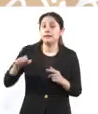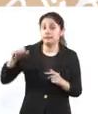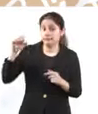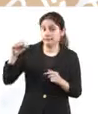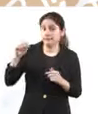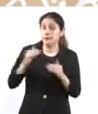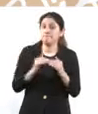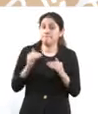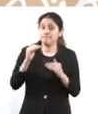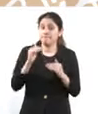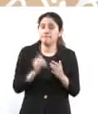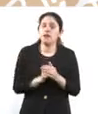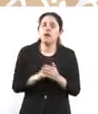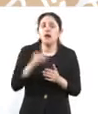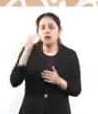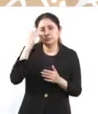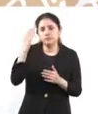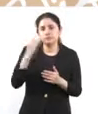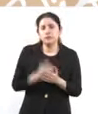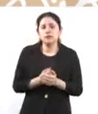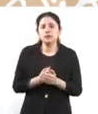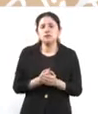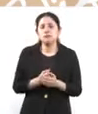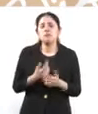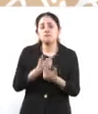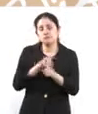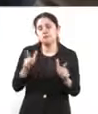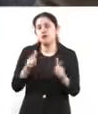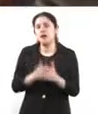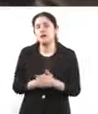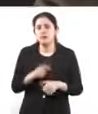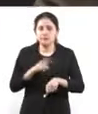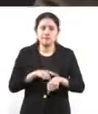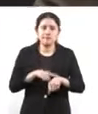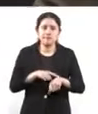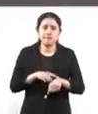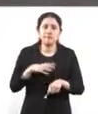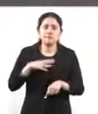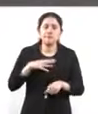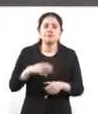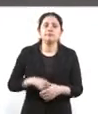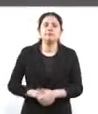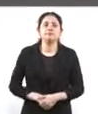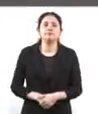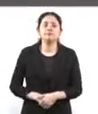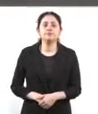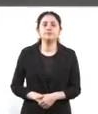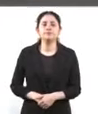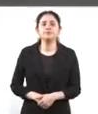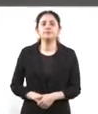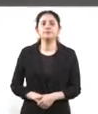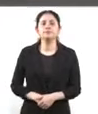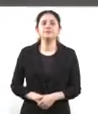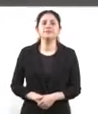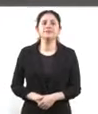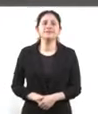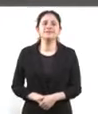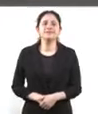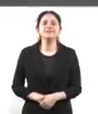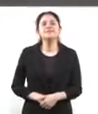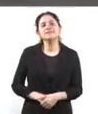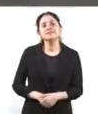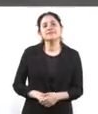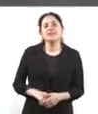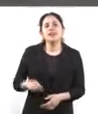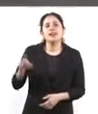recuerden que son rangos muy abiertos. Entonces, todavía hay tiempo. Gracias, doctora. Tenemos la última pregunta de Rocío González